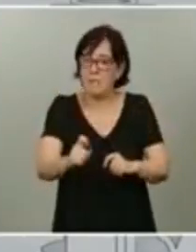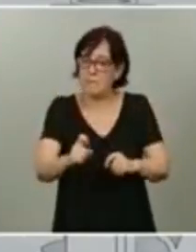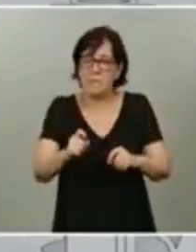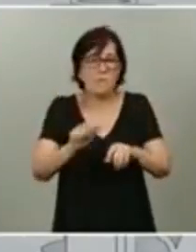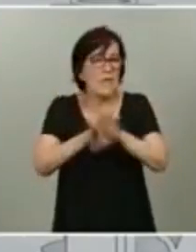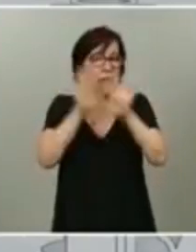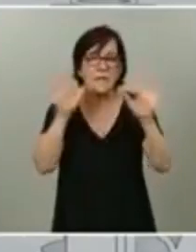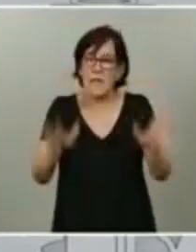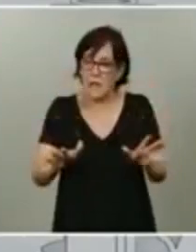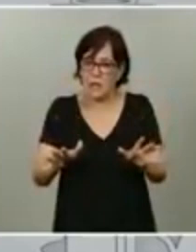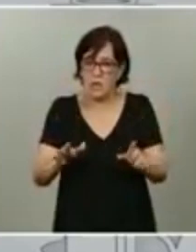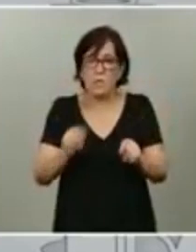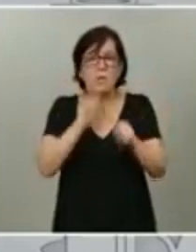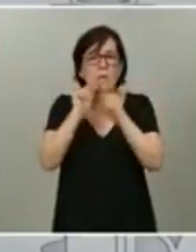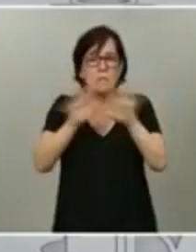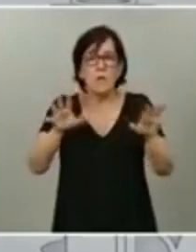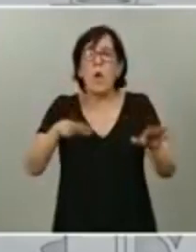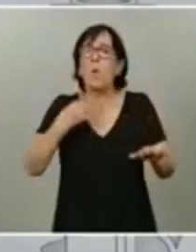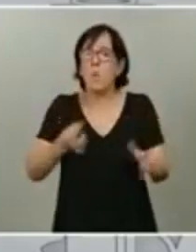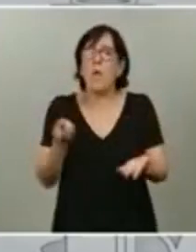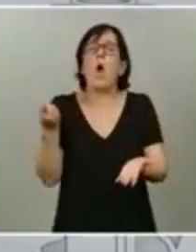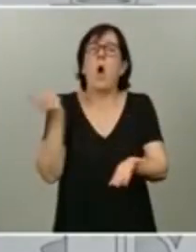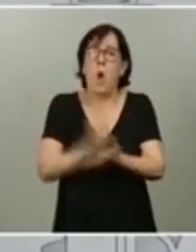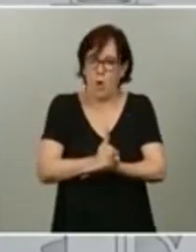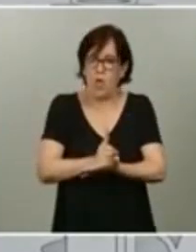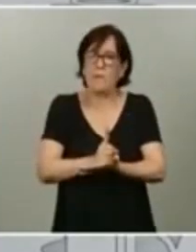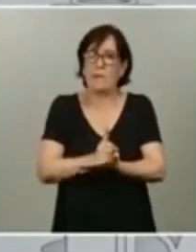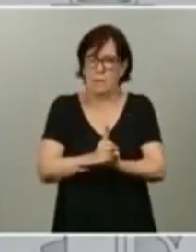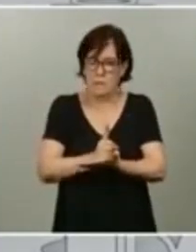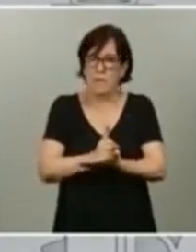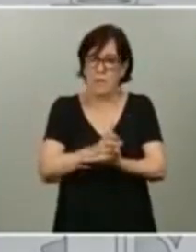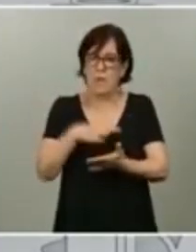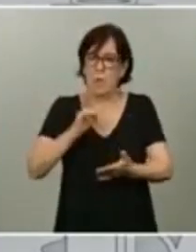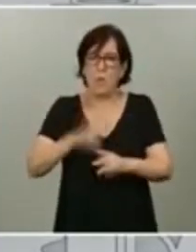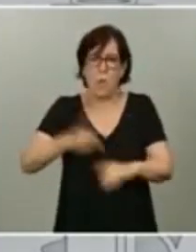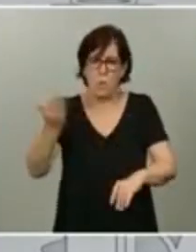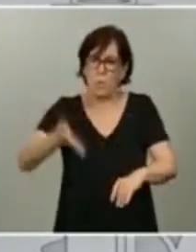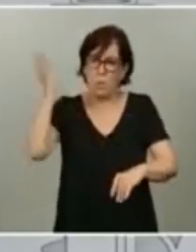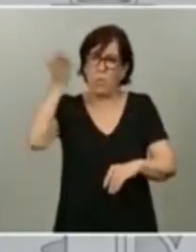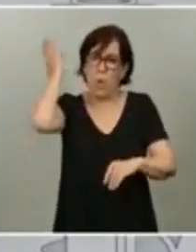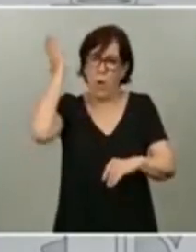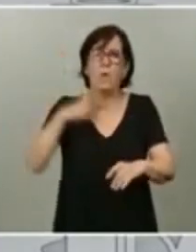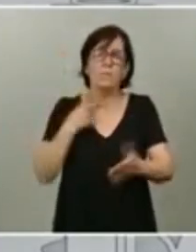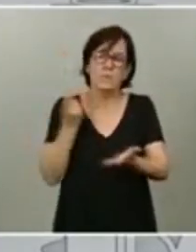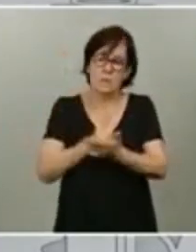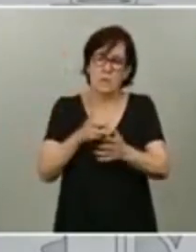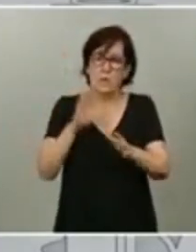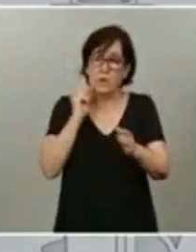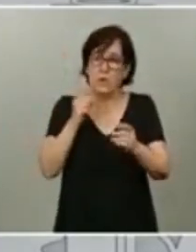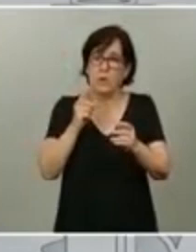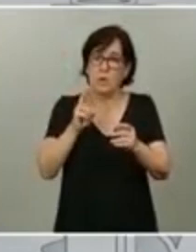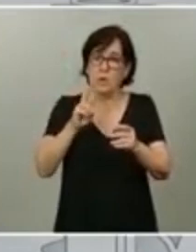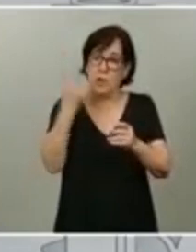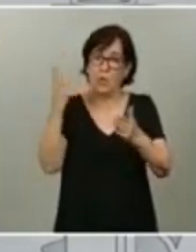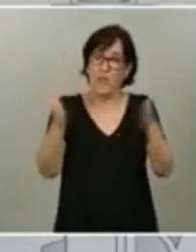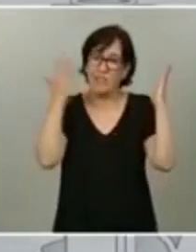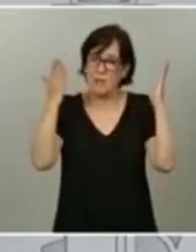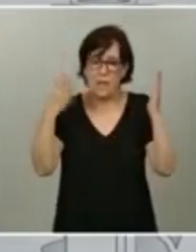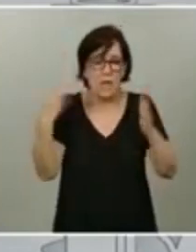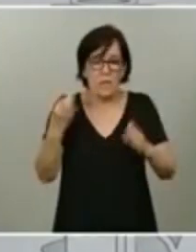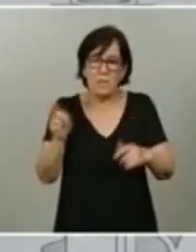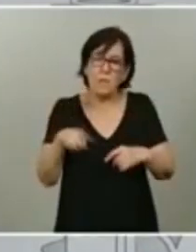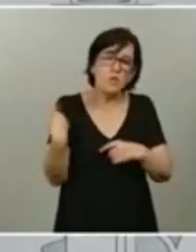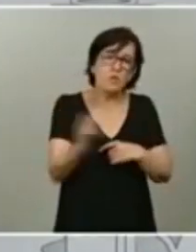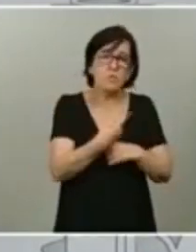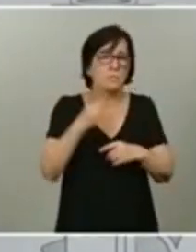virus puede volver y puede sacudirnos de nuevo en una segunda ola. Y tenemos entre todos que evitarlo